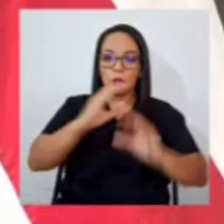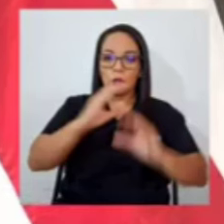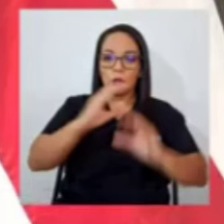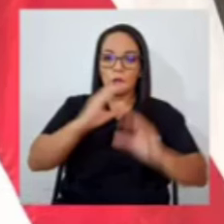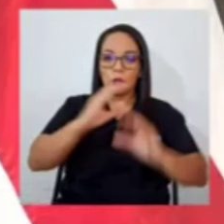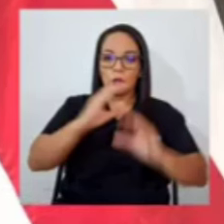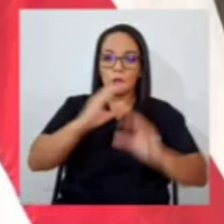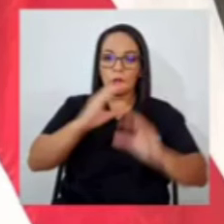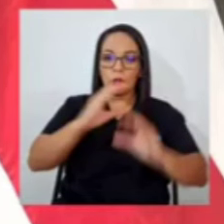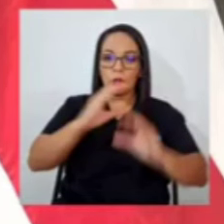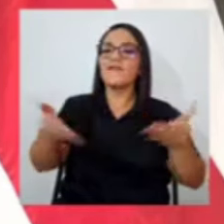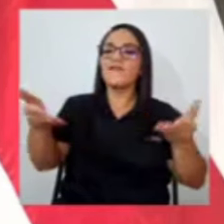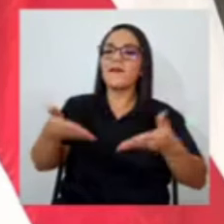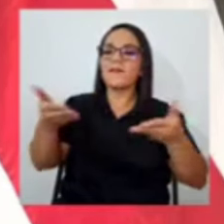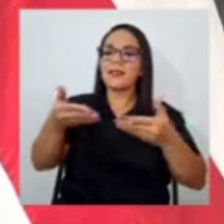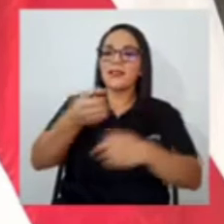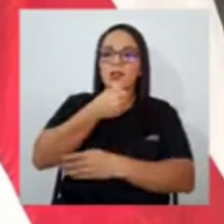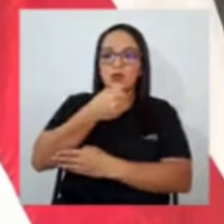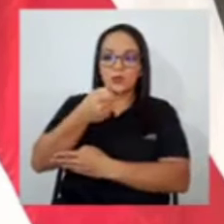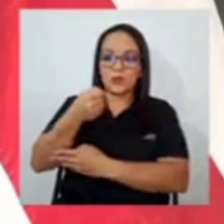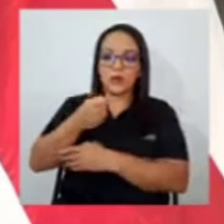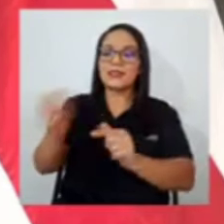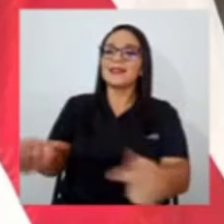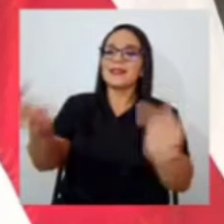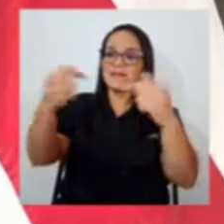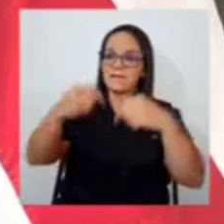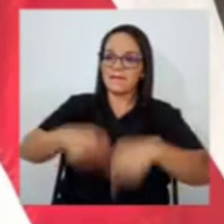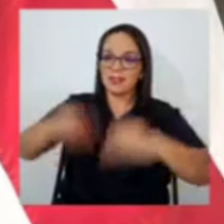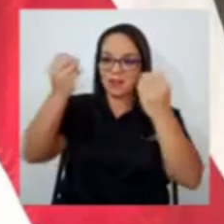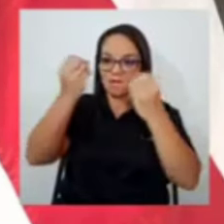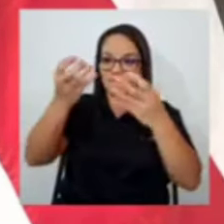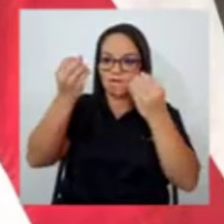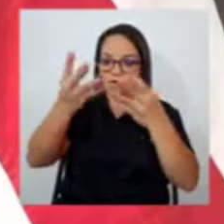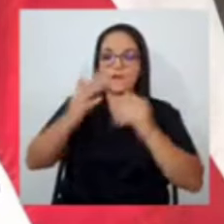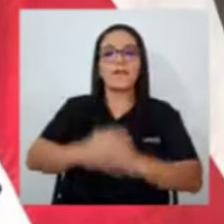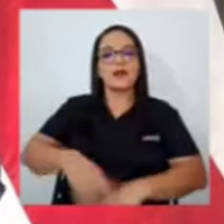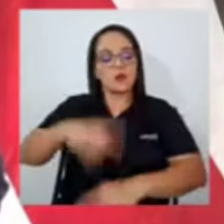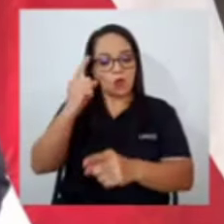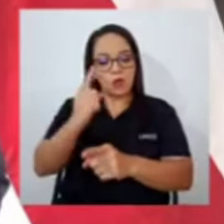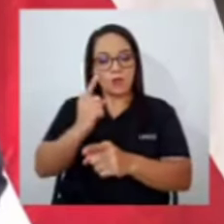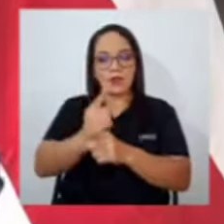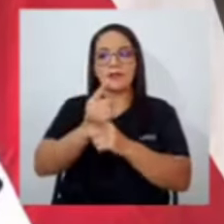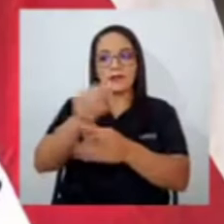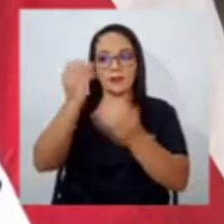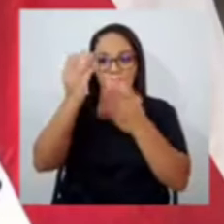medios de prensa que vienen a informar y que informan correctamente al país.